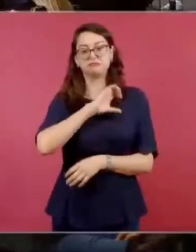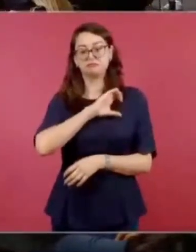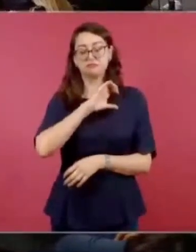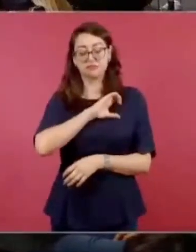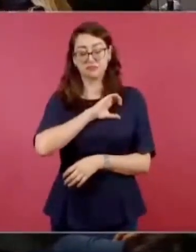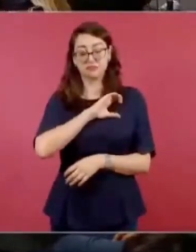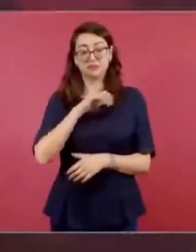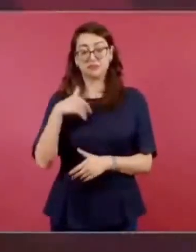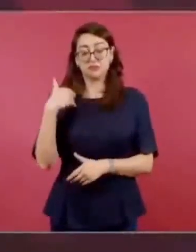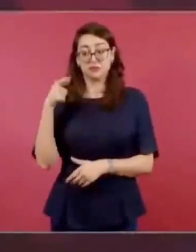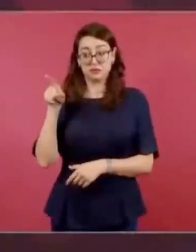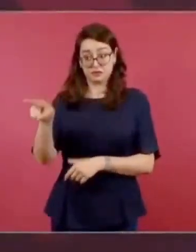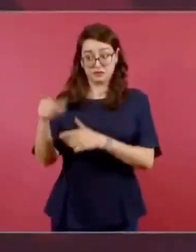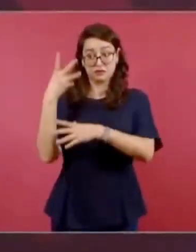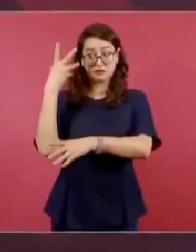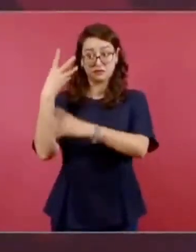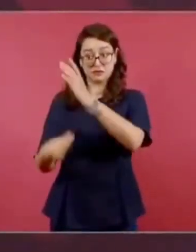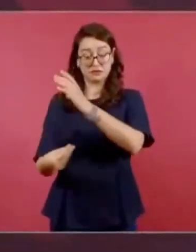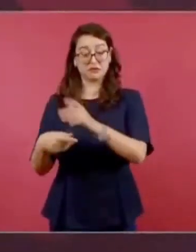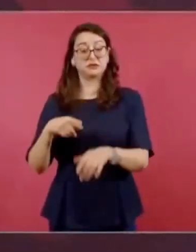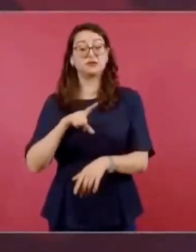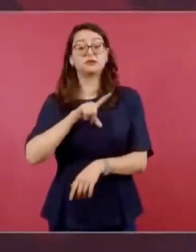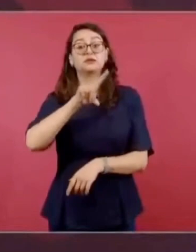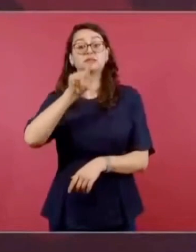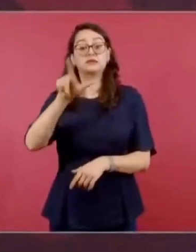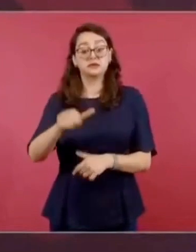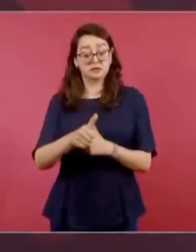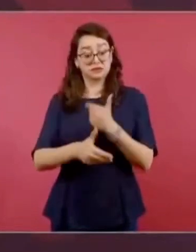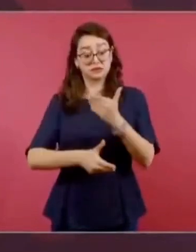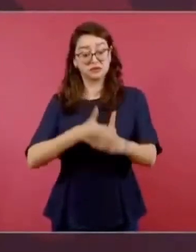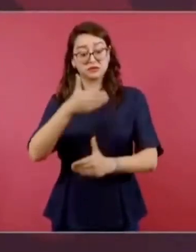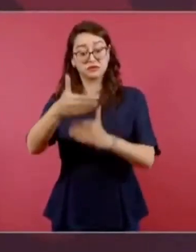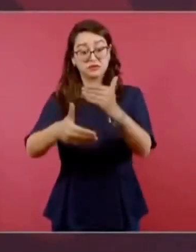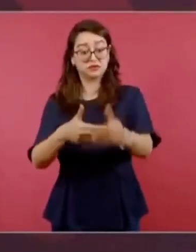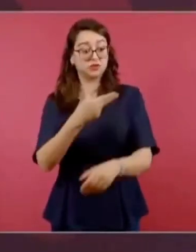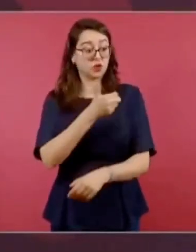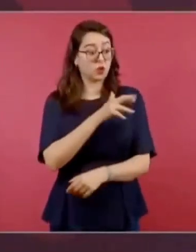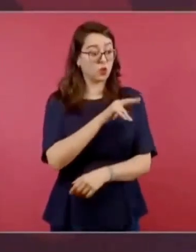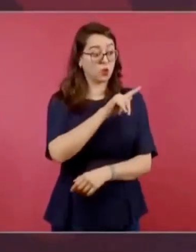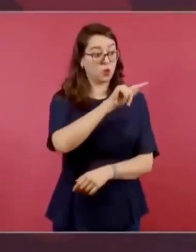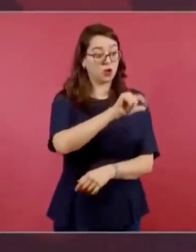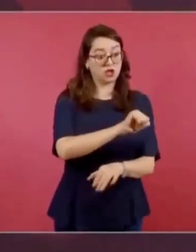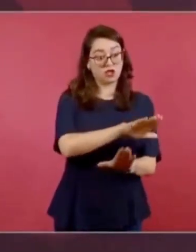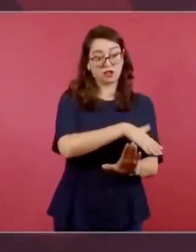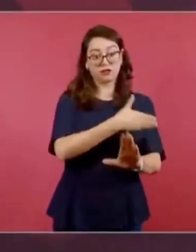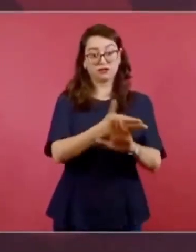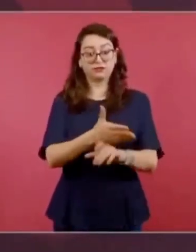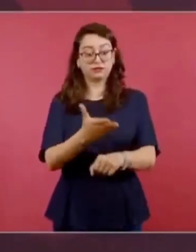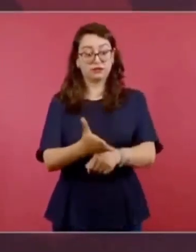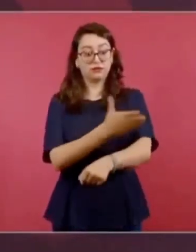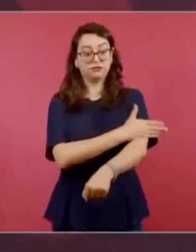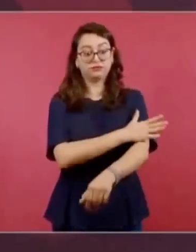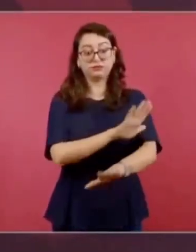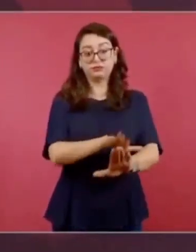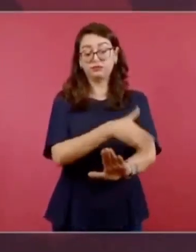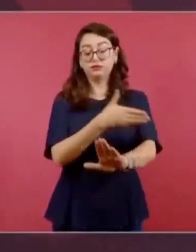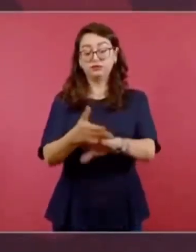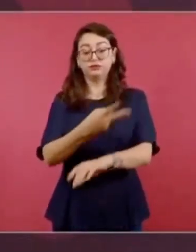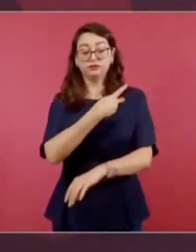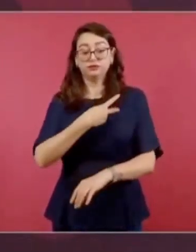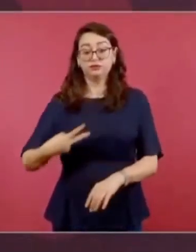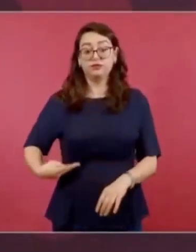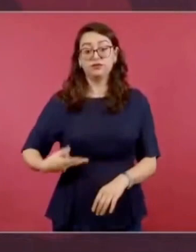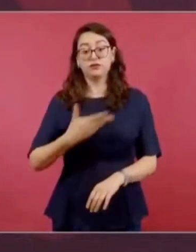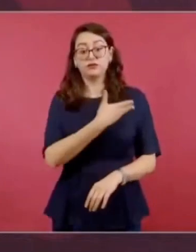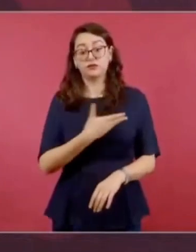vicepresidente en el golpe huertista, Villa se manifiesta sin titubeos contra el